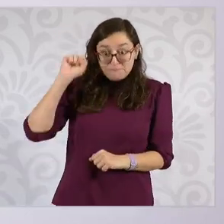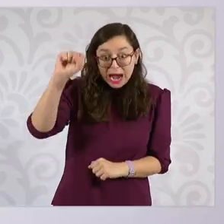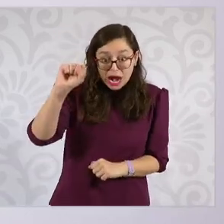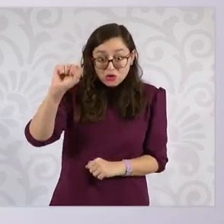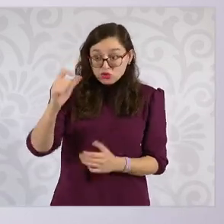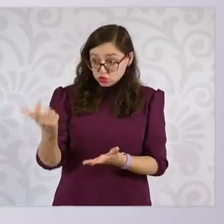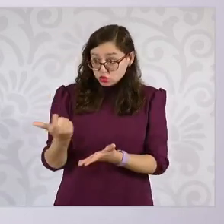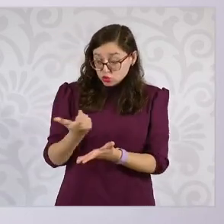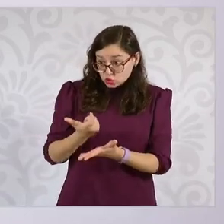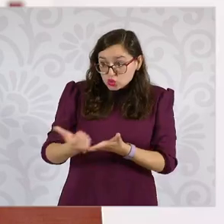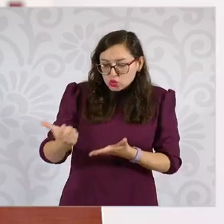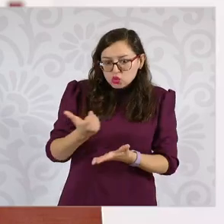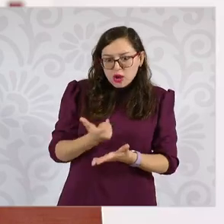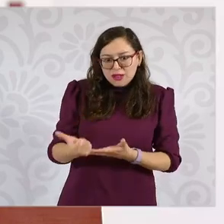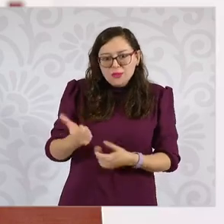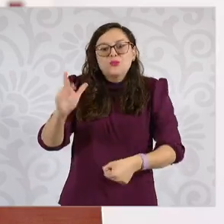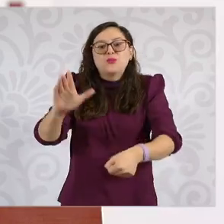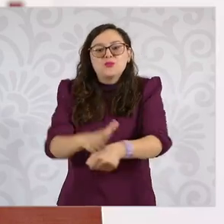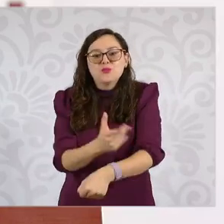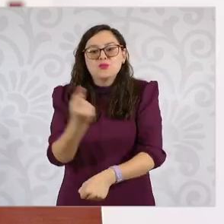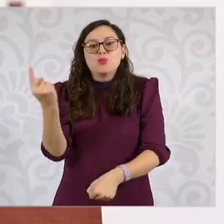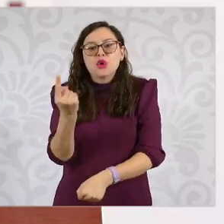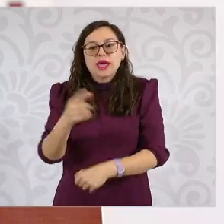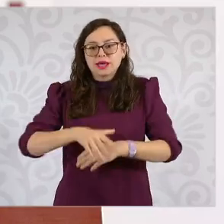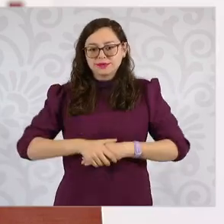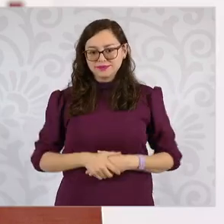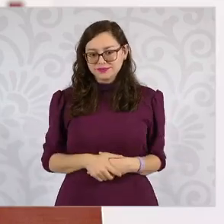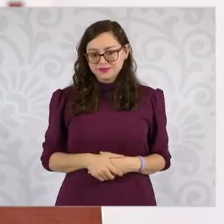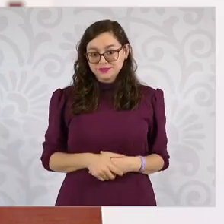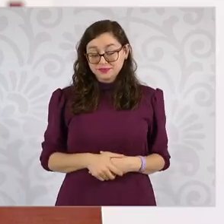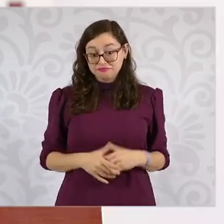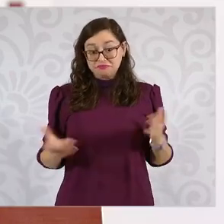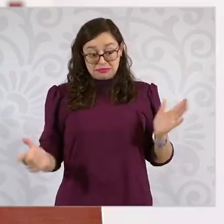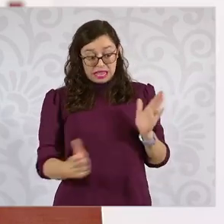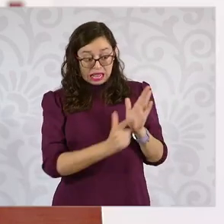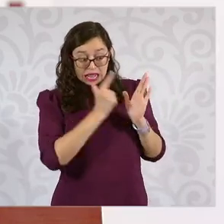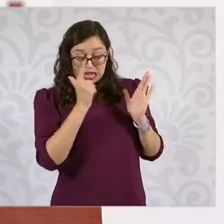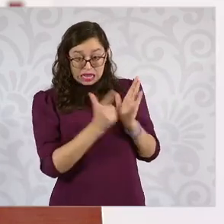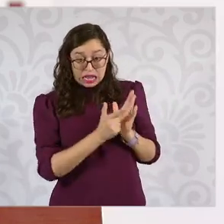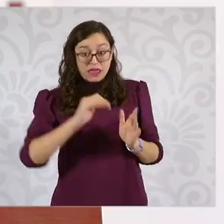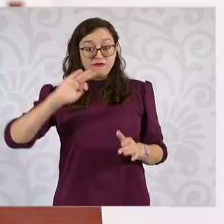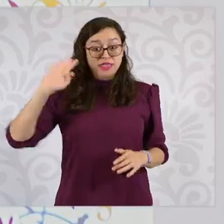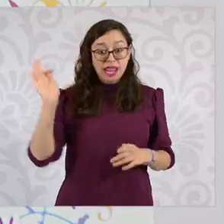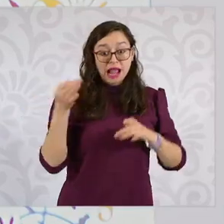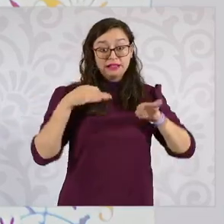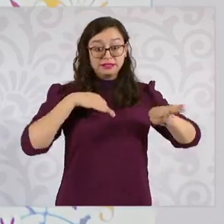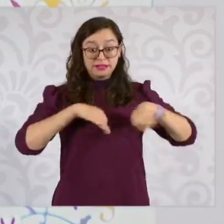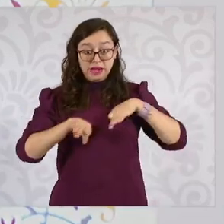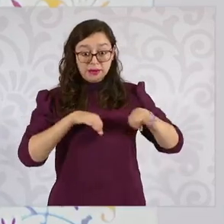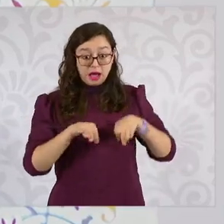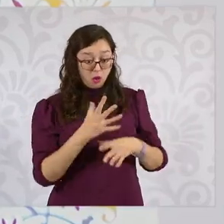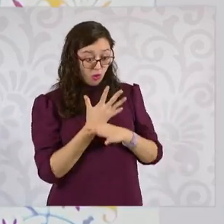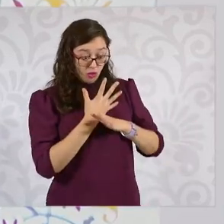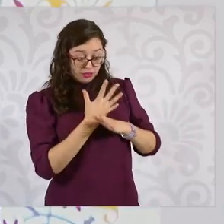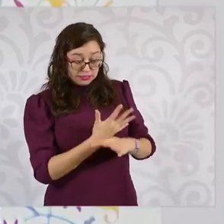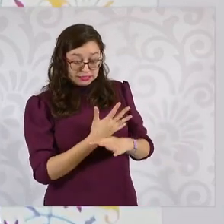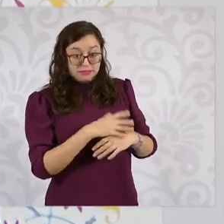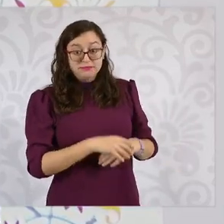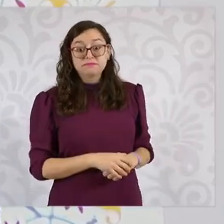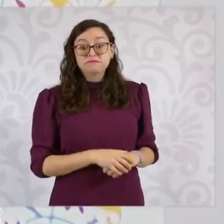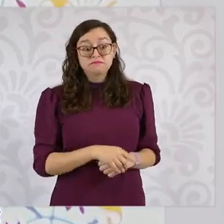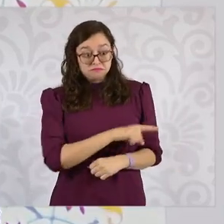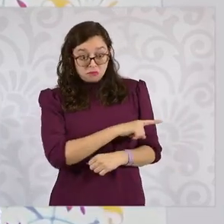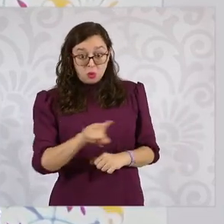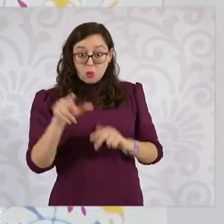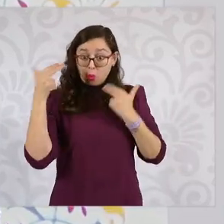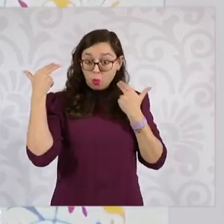Cuando un trabajador o una trabajadora se va a huelga de acuerdo con la Ley Federal del Trabajo, no recibe sus percepciones.